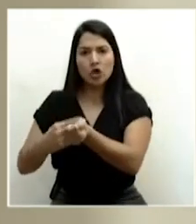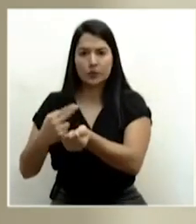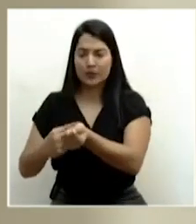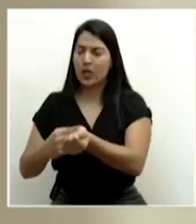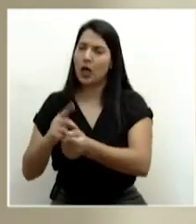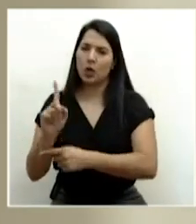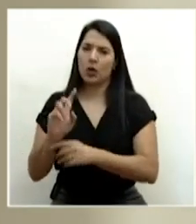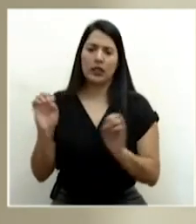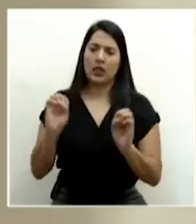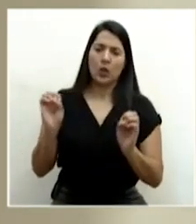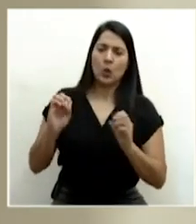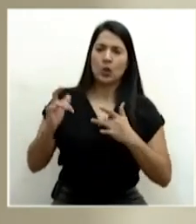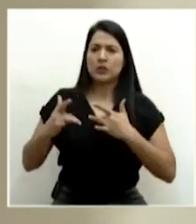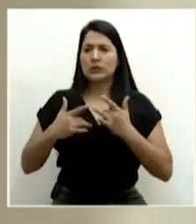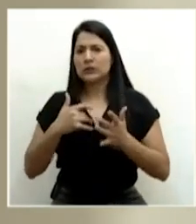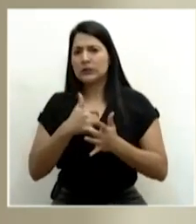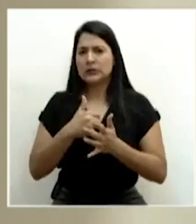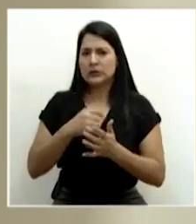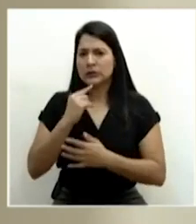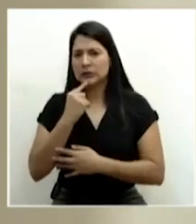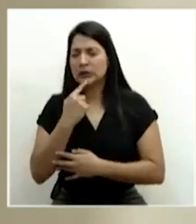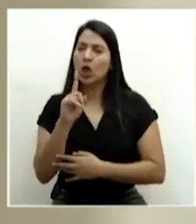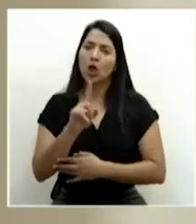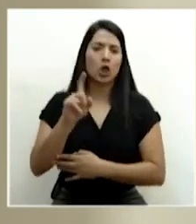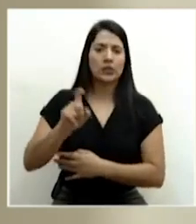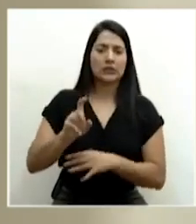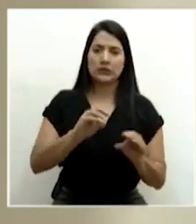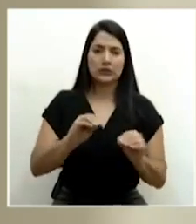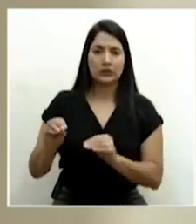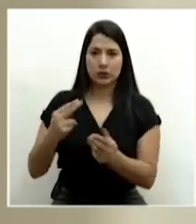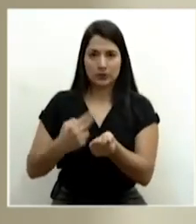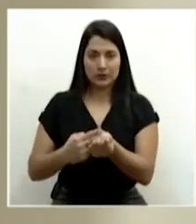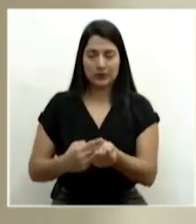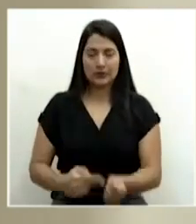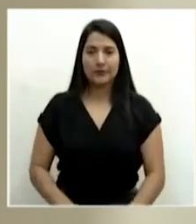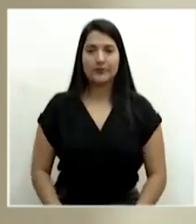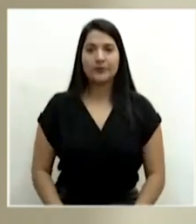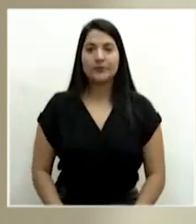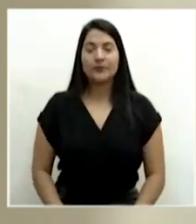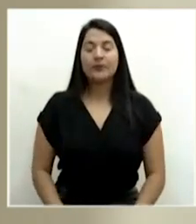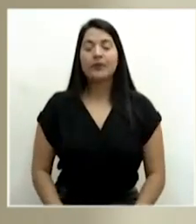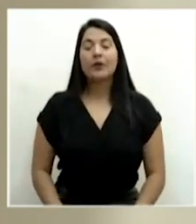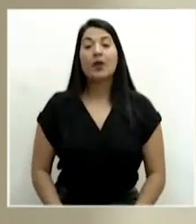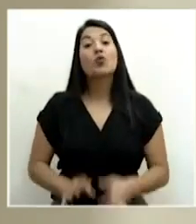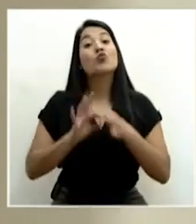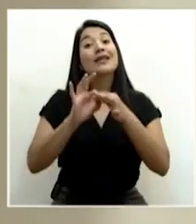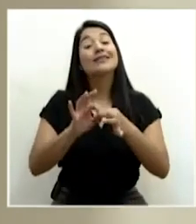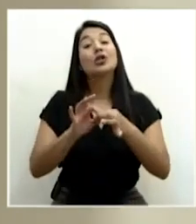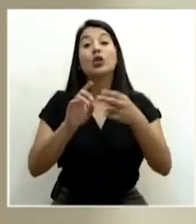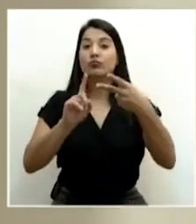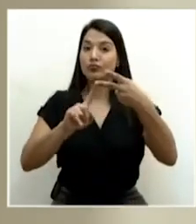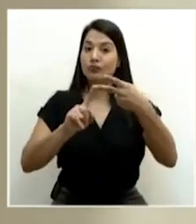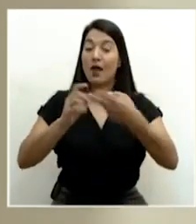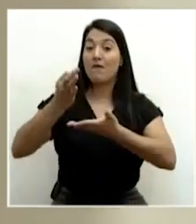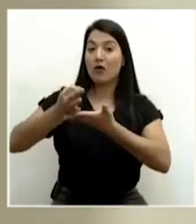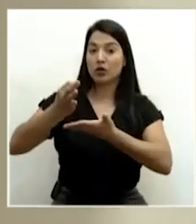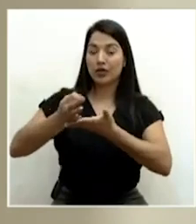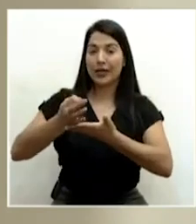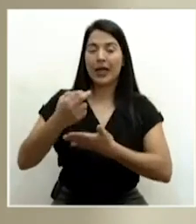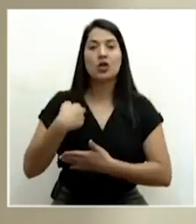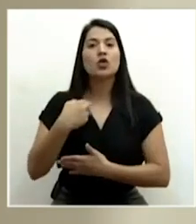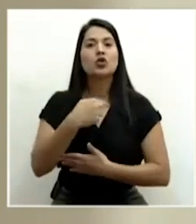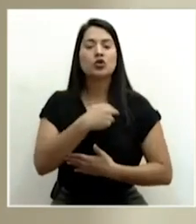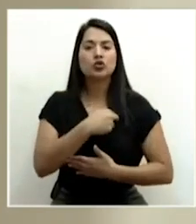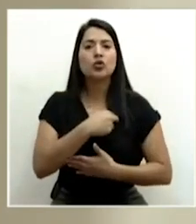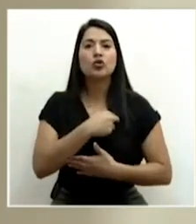ha tenido síntomas graves que ameriten esos traslados. En cuanto a fronteras, hemos estado